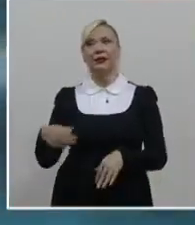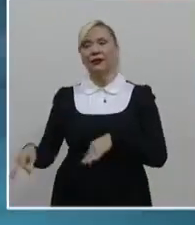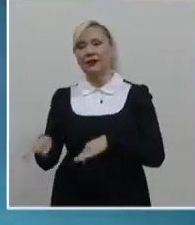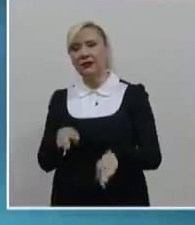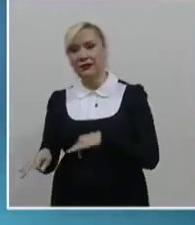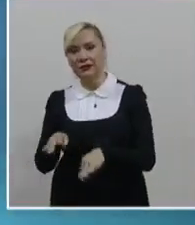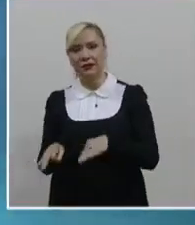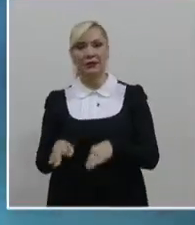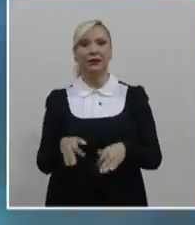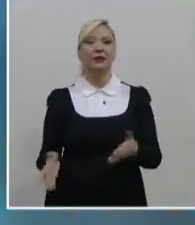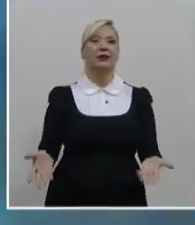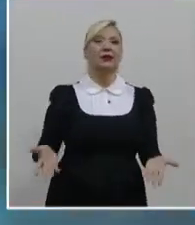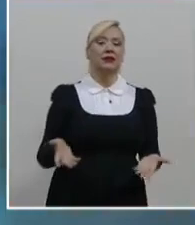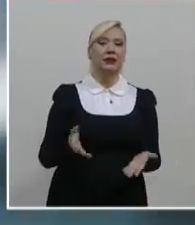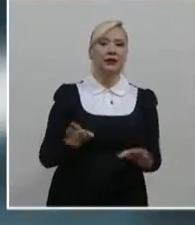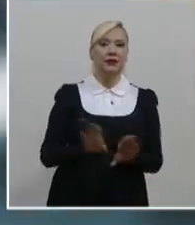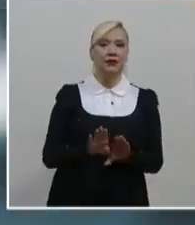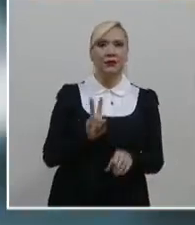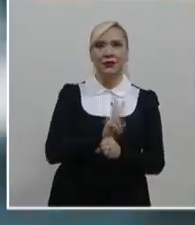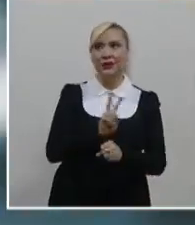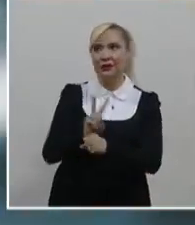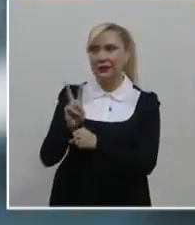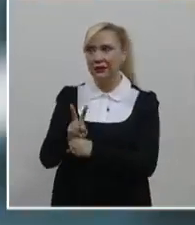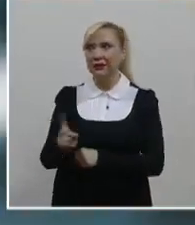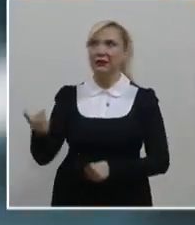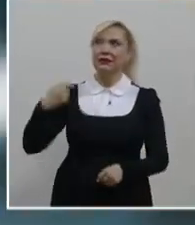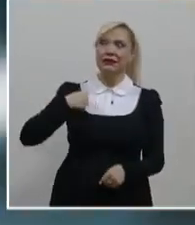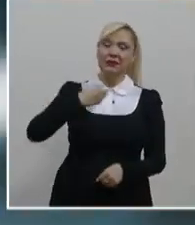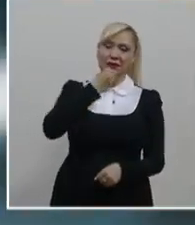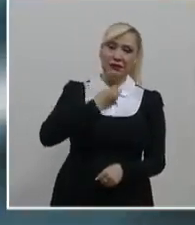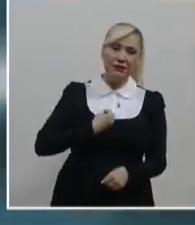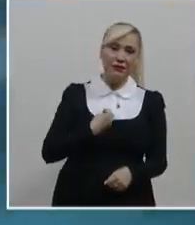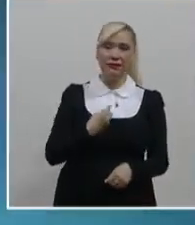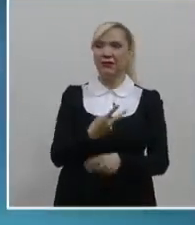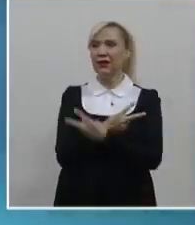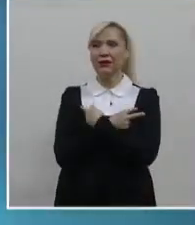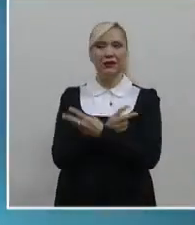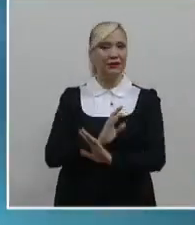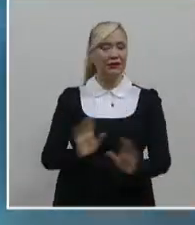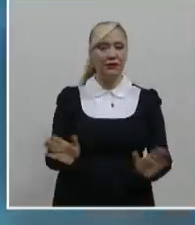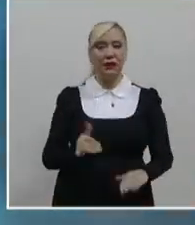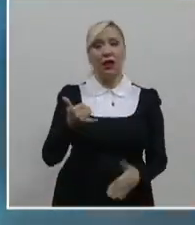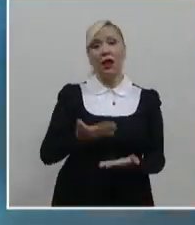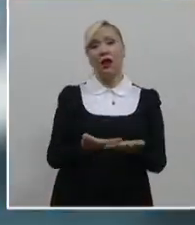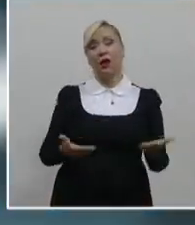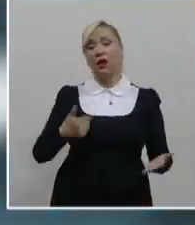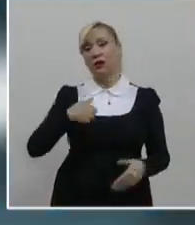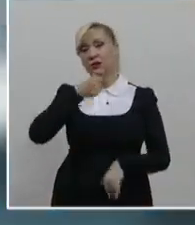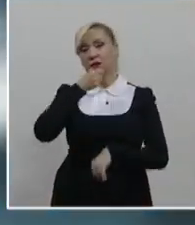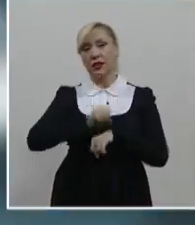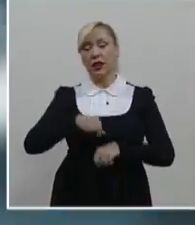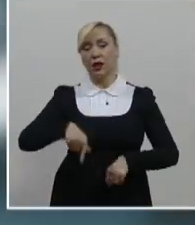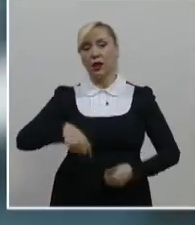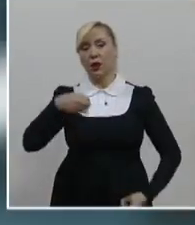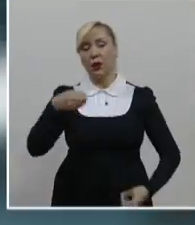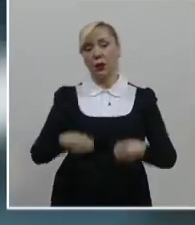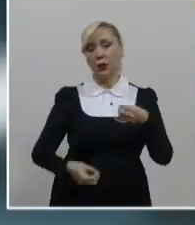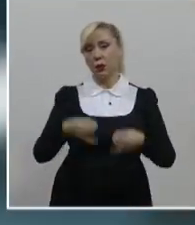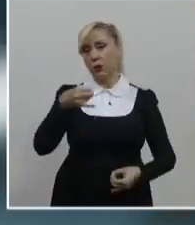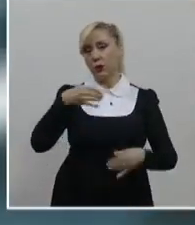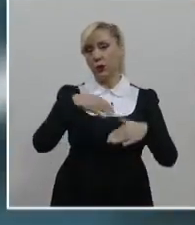guardia baja, con la cuenta diaria y actualmente como secretaria de tribunal donde la carga laboral